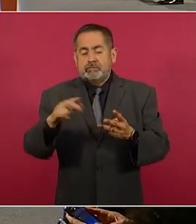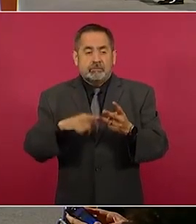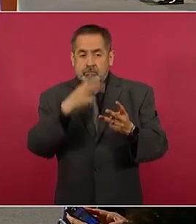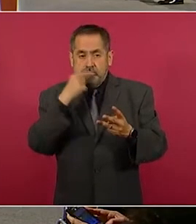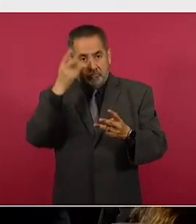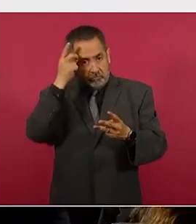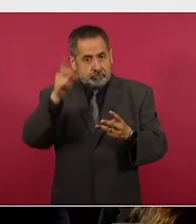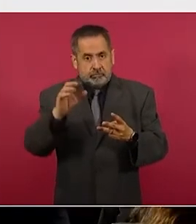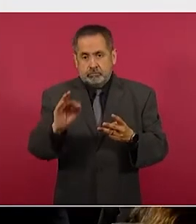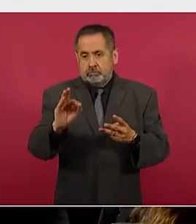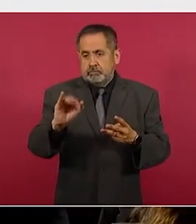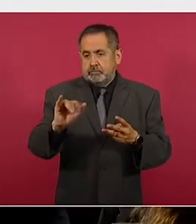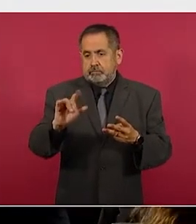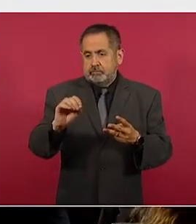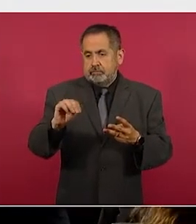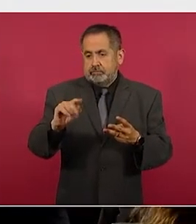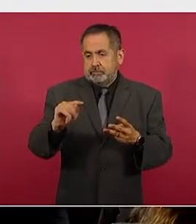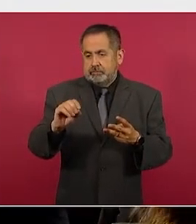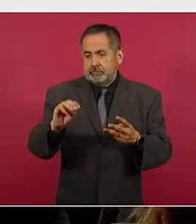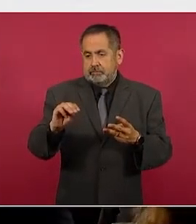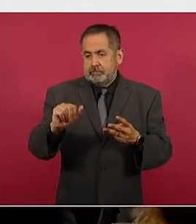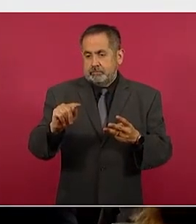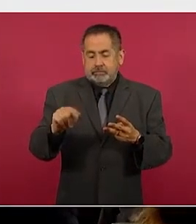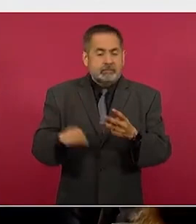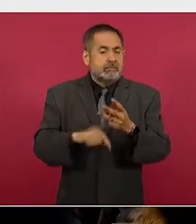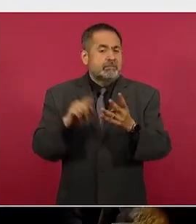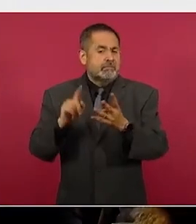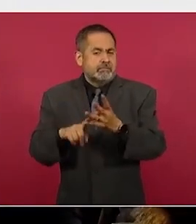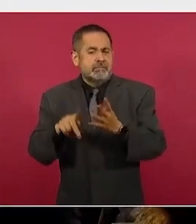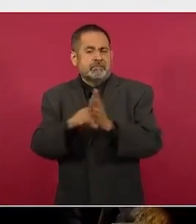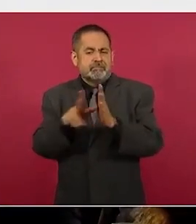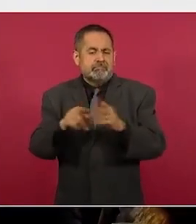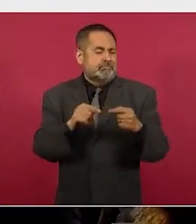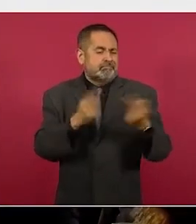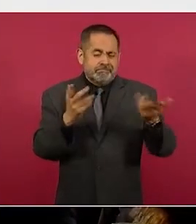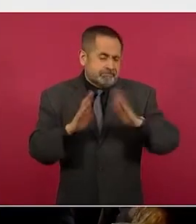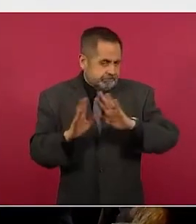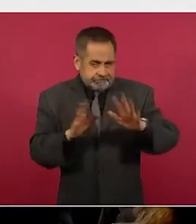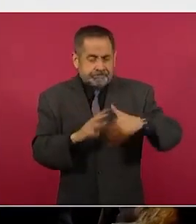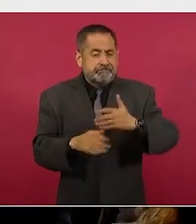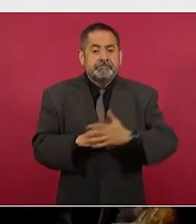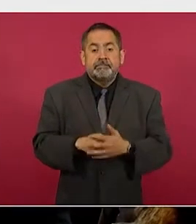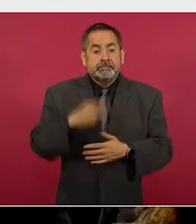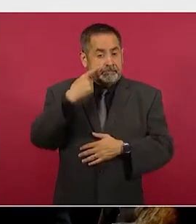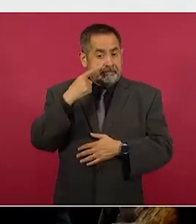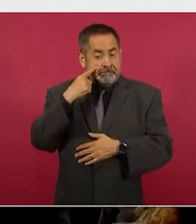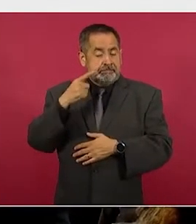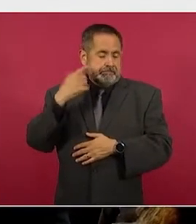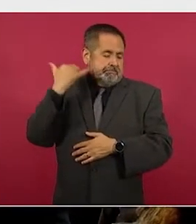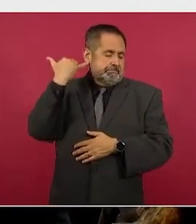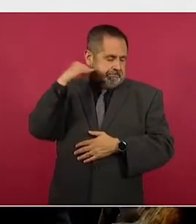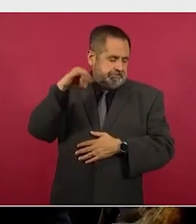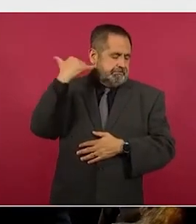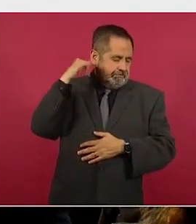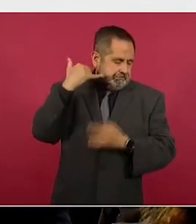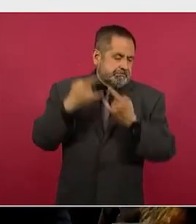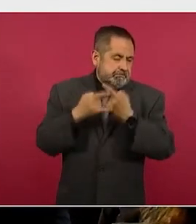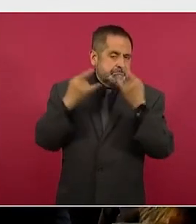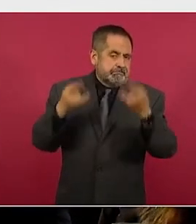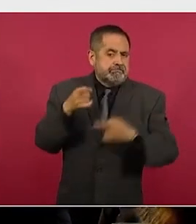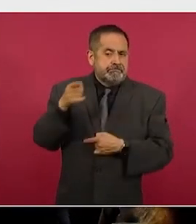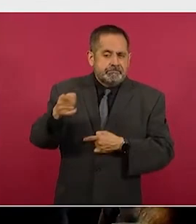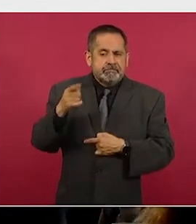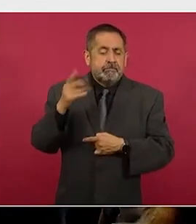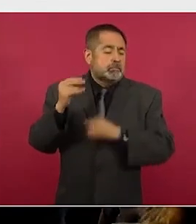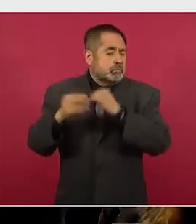y había periódicos opositores. Entonces, bueno, en el caso de Yucatán así, como